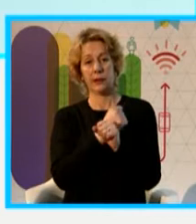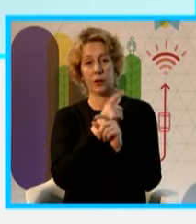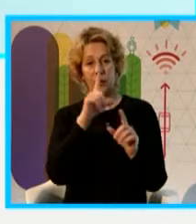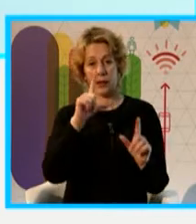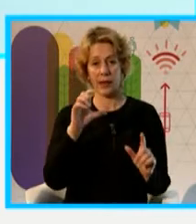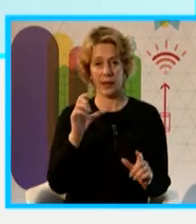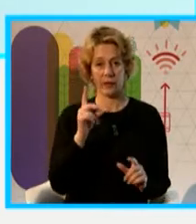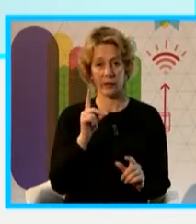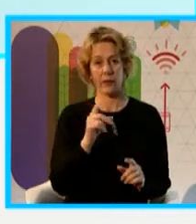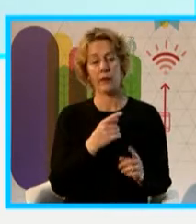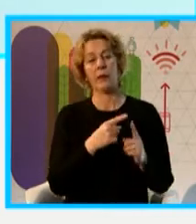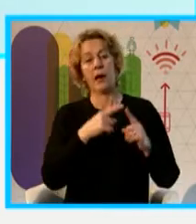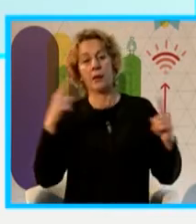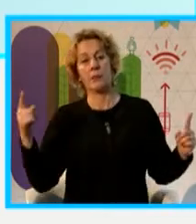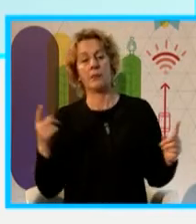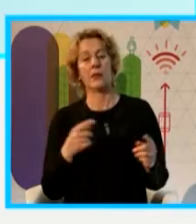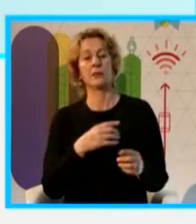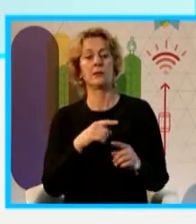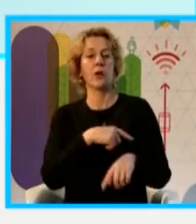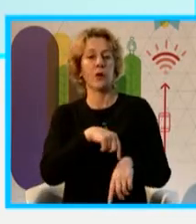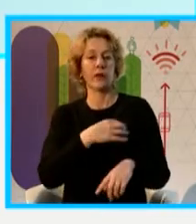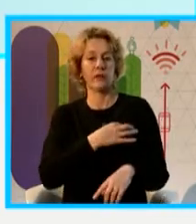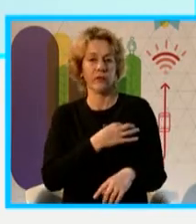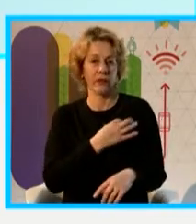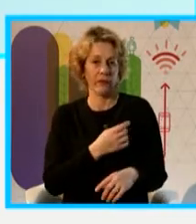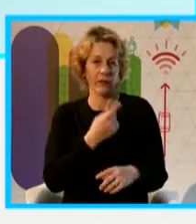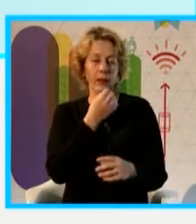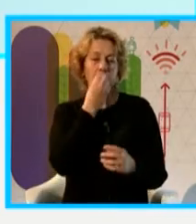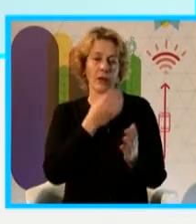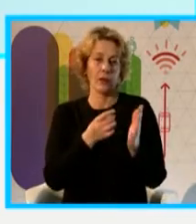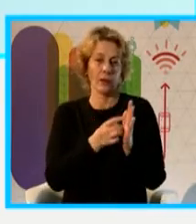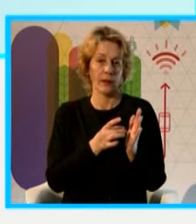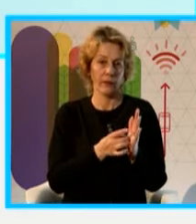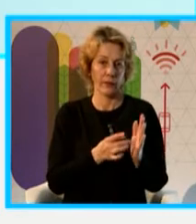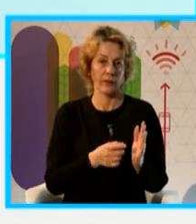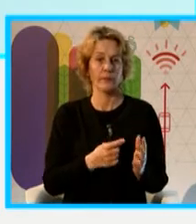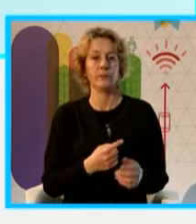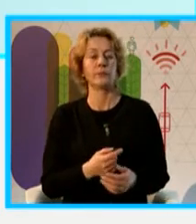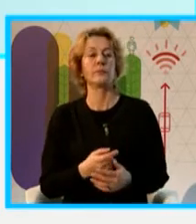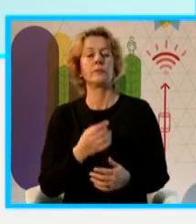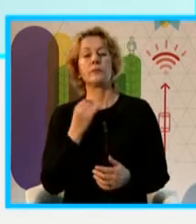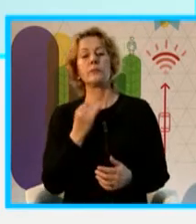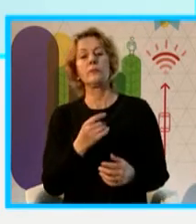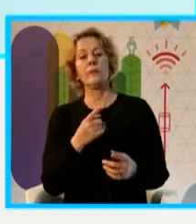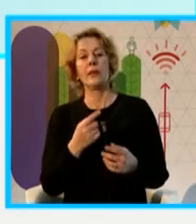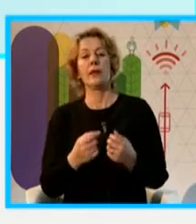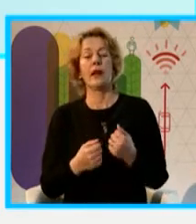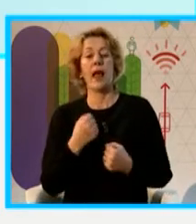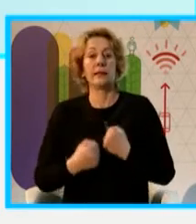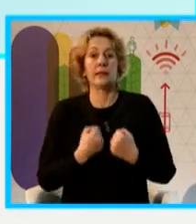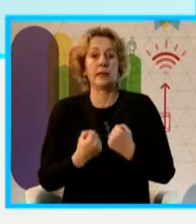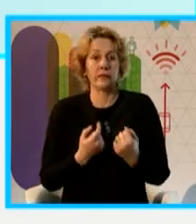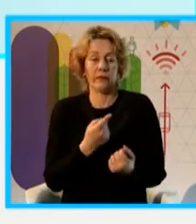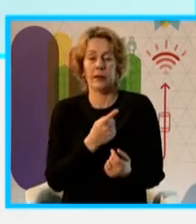instalada y se aumentan las horas de vida. Por supuesto que mejorando la distribución lumínica en cada uno de los lugares. Y las activas, bueno, se